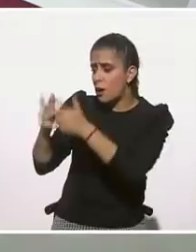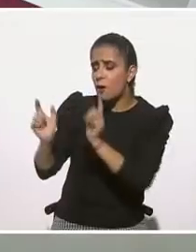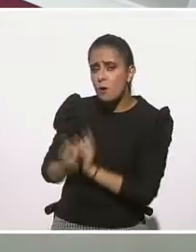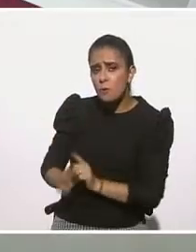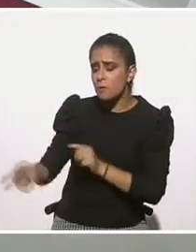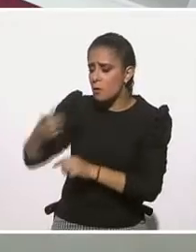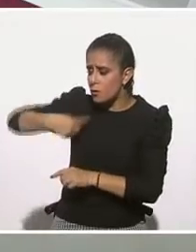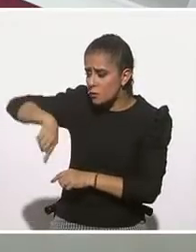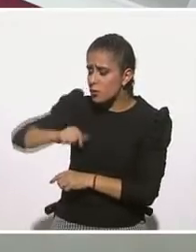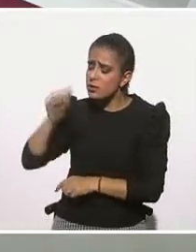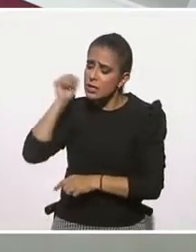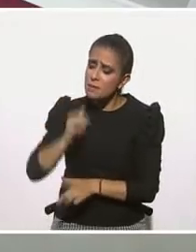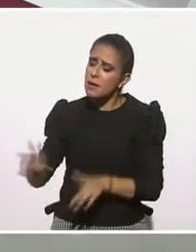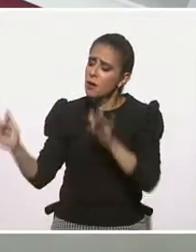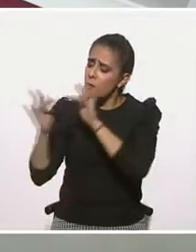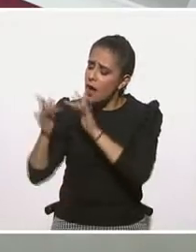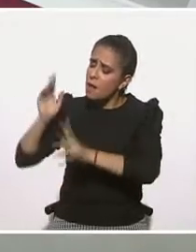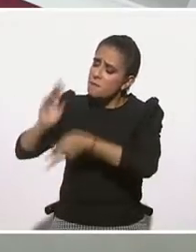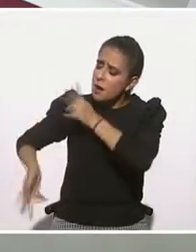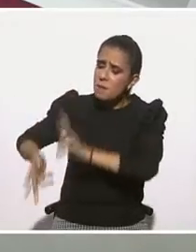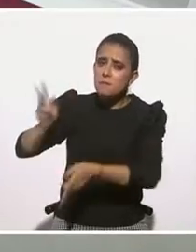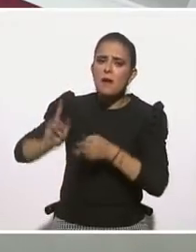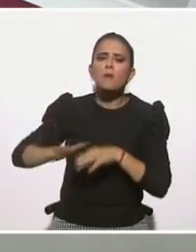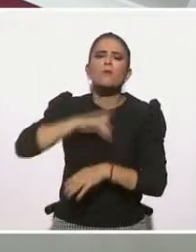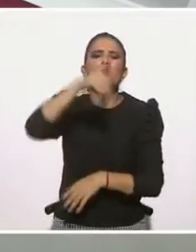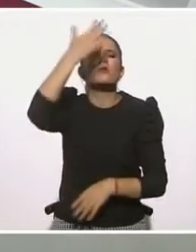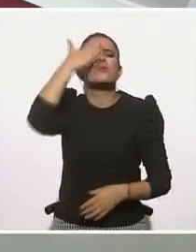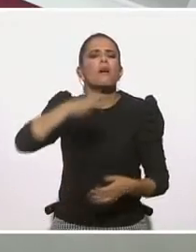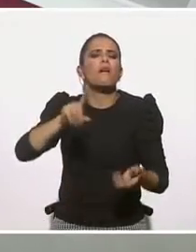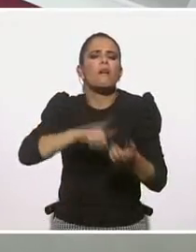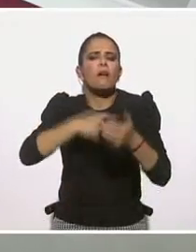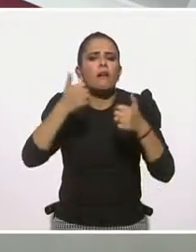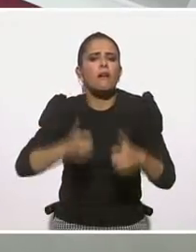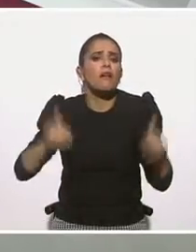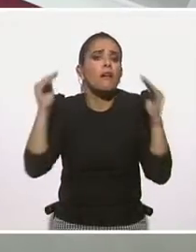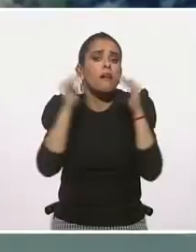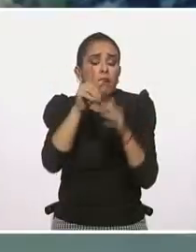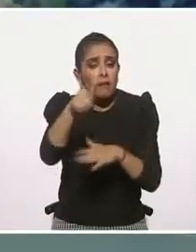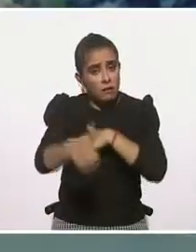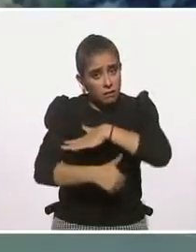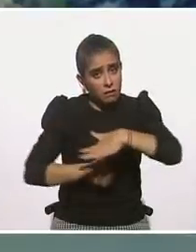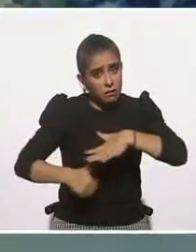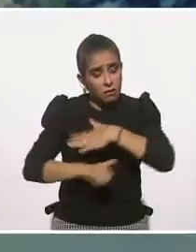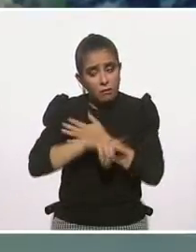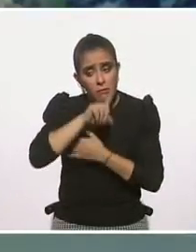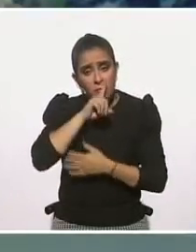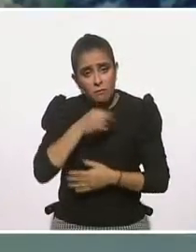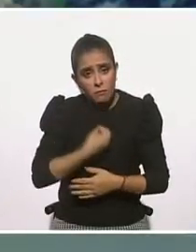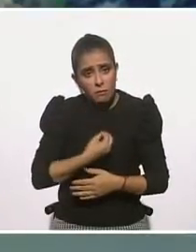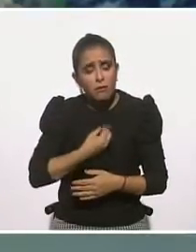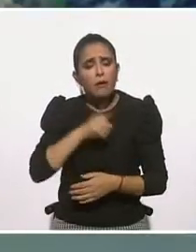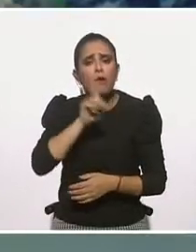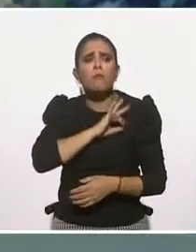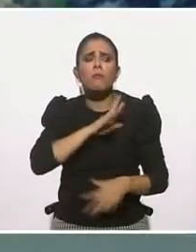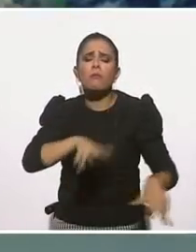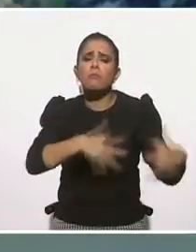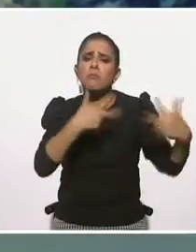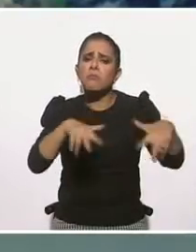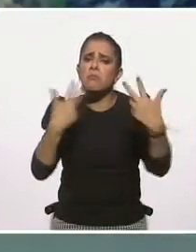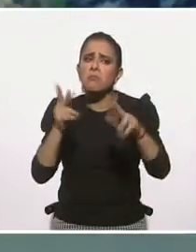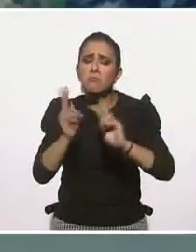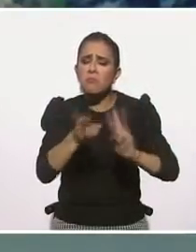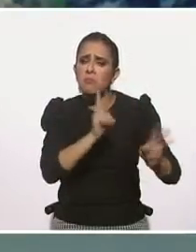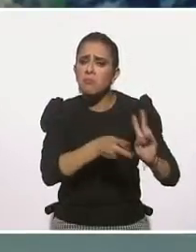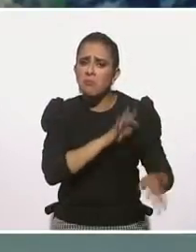¿no? Porque el fenómeno de la pandemia nos encerró un poco, ¿no? Entonces, no sé, de hecho, tuvimos estos errores en el camino de